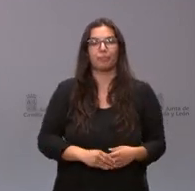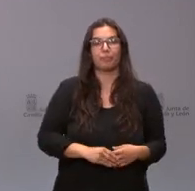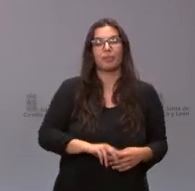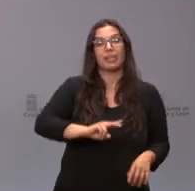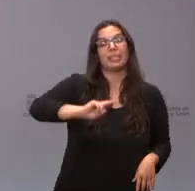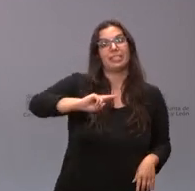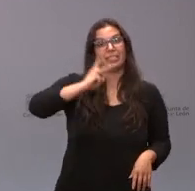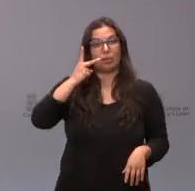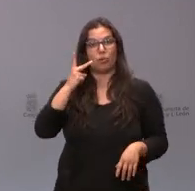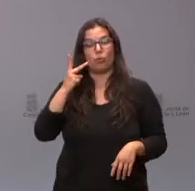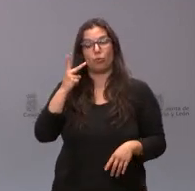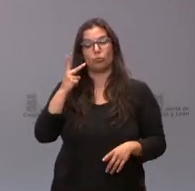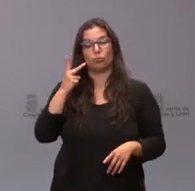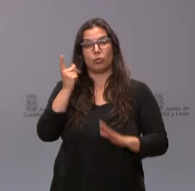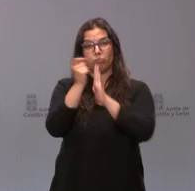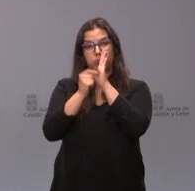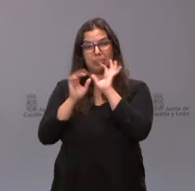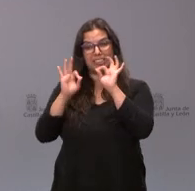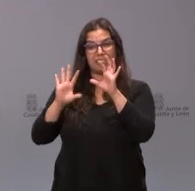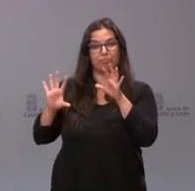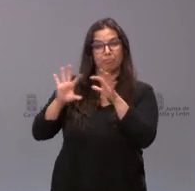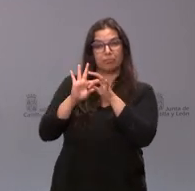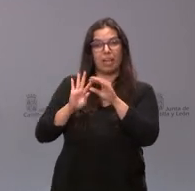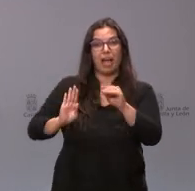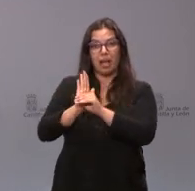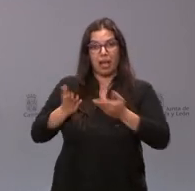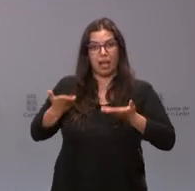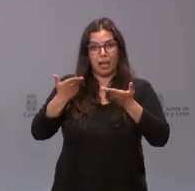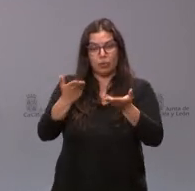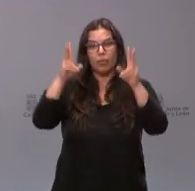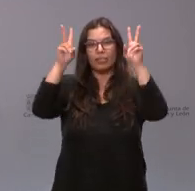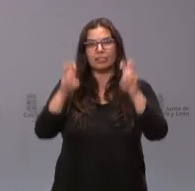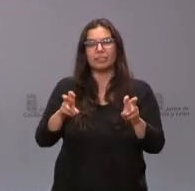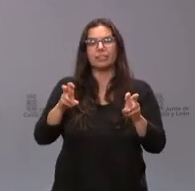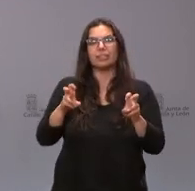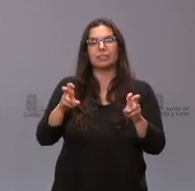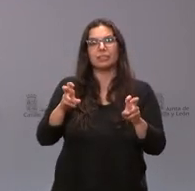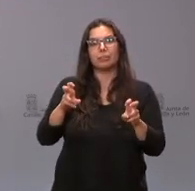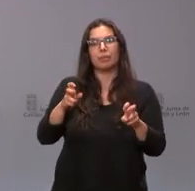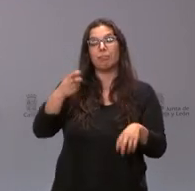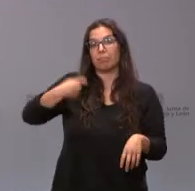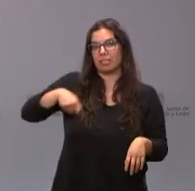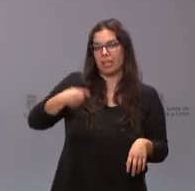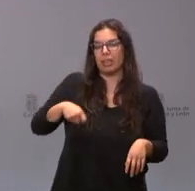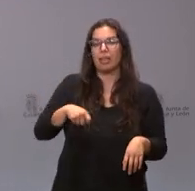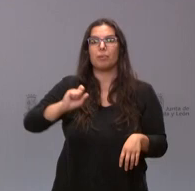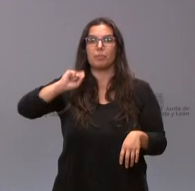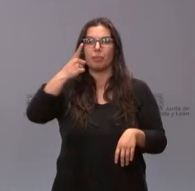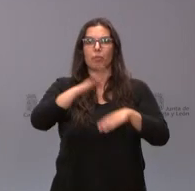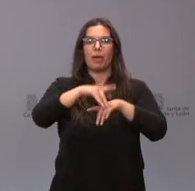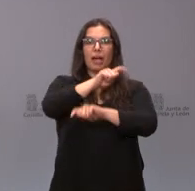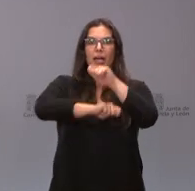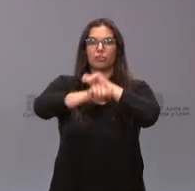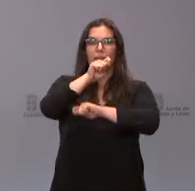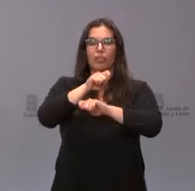de ayudas es el que tiene que ver en materia de presidencia. En primer lugar, para la Asociación de